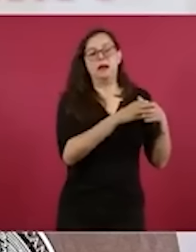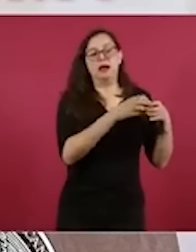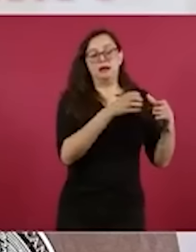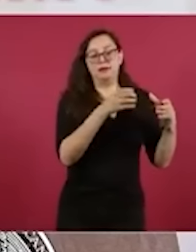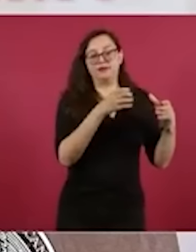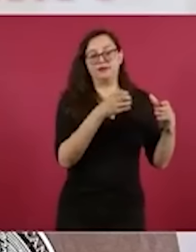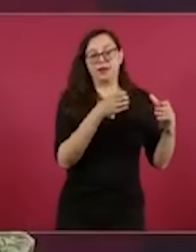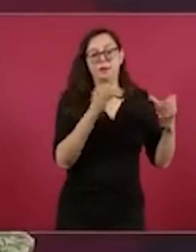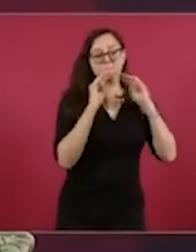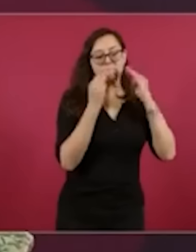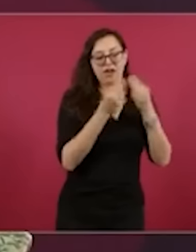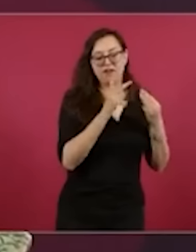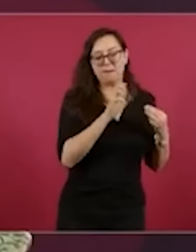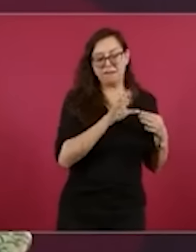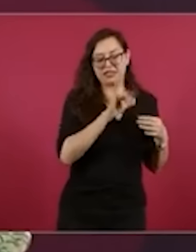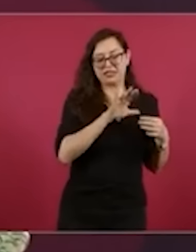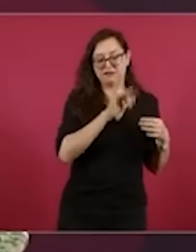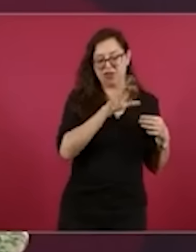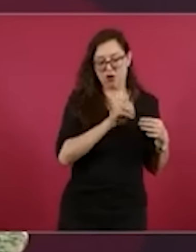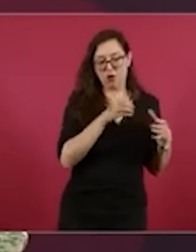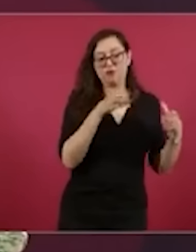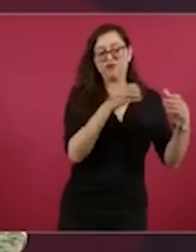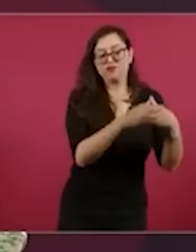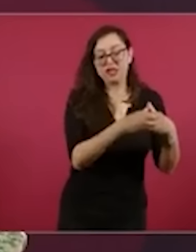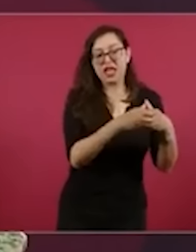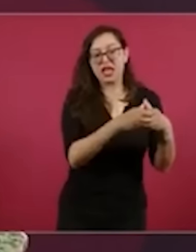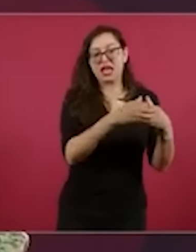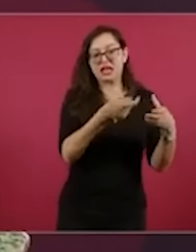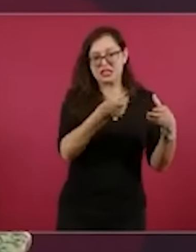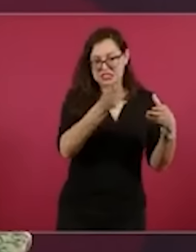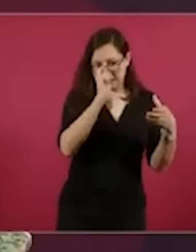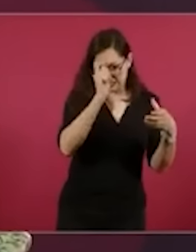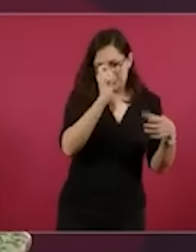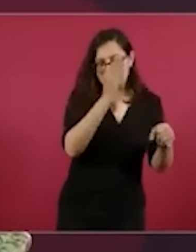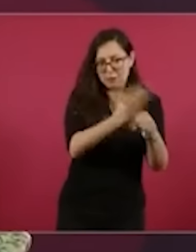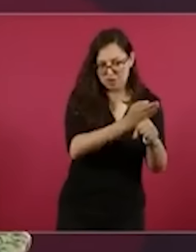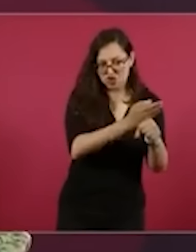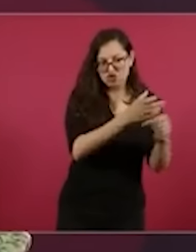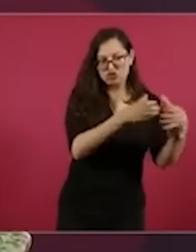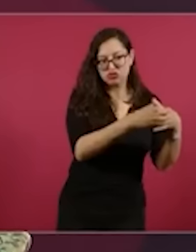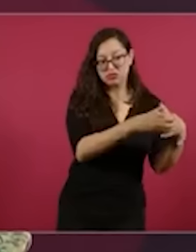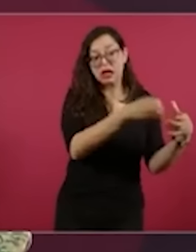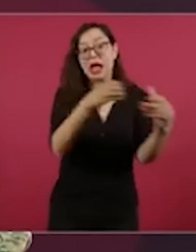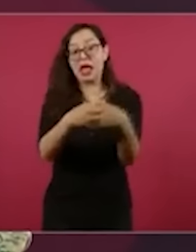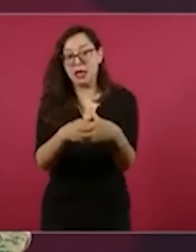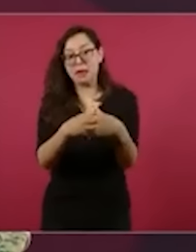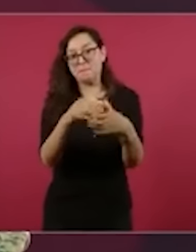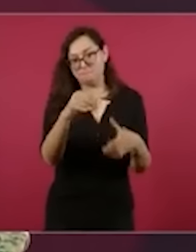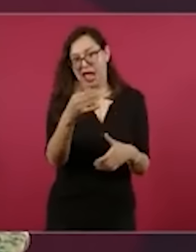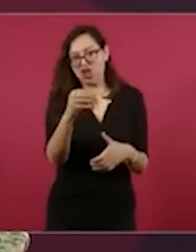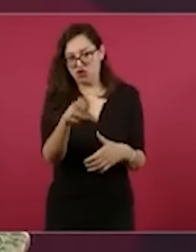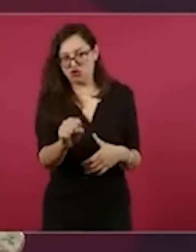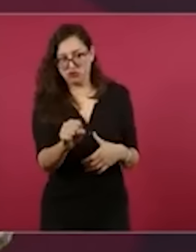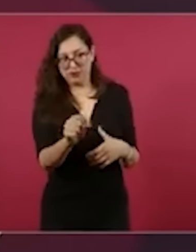se realizaron una serie de actividades, principalmente de inteligencia y de refuerzos